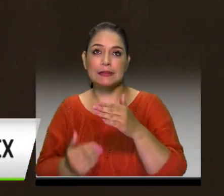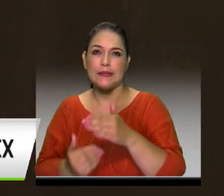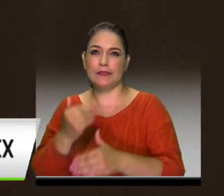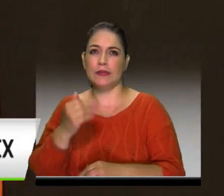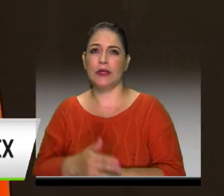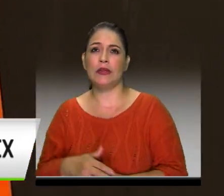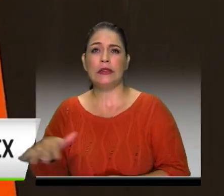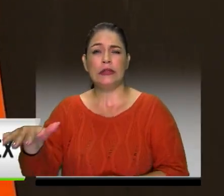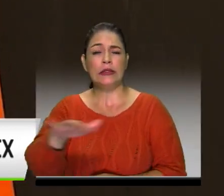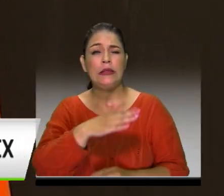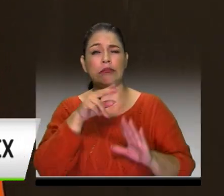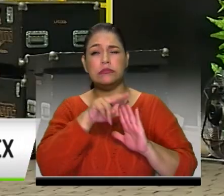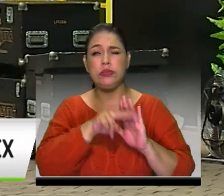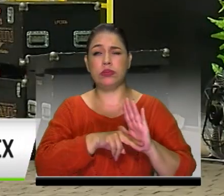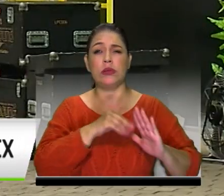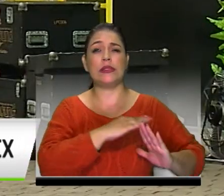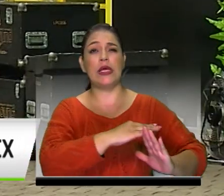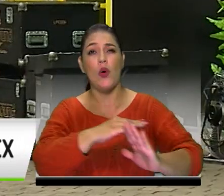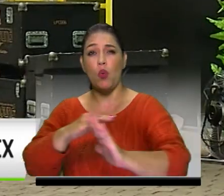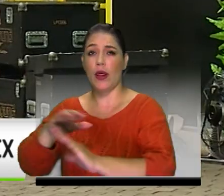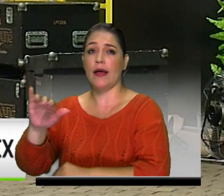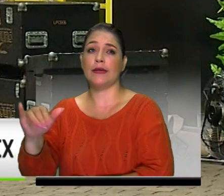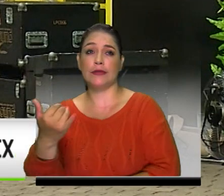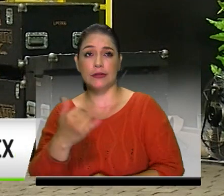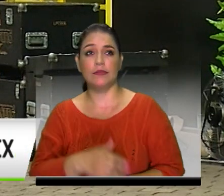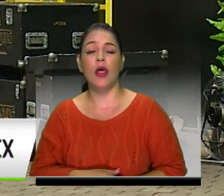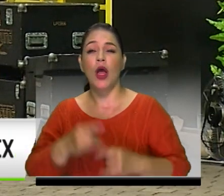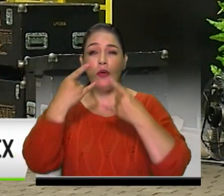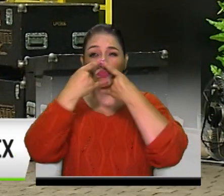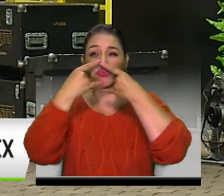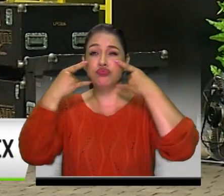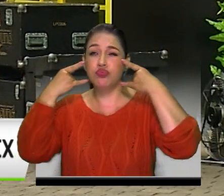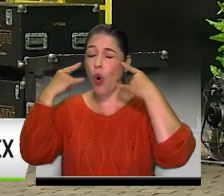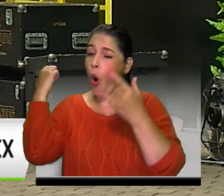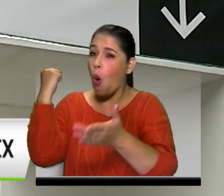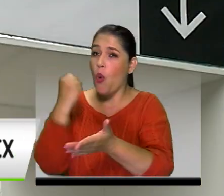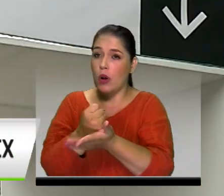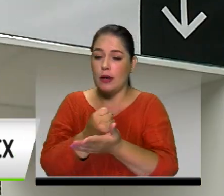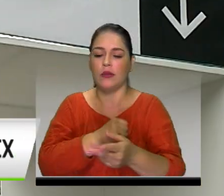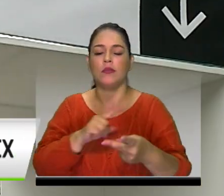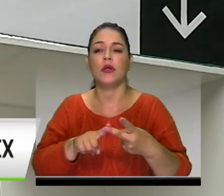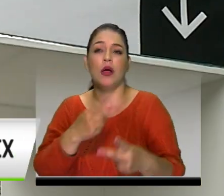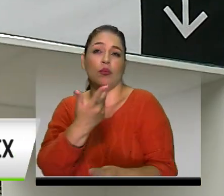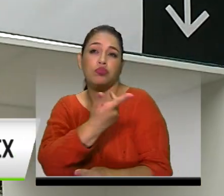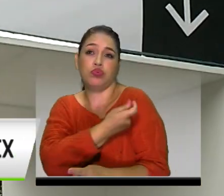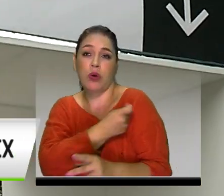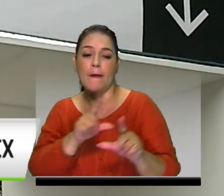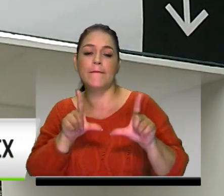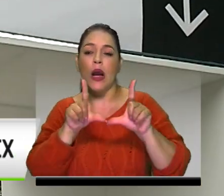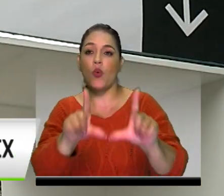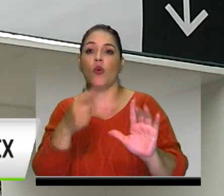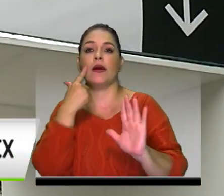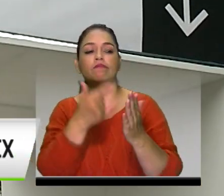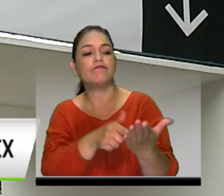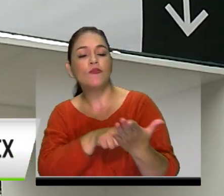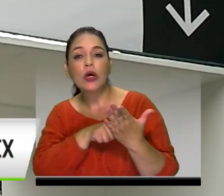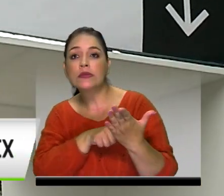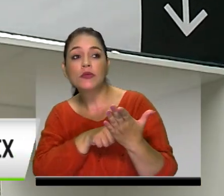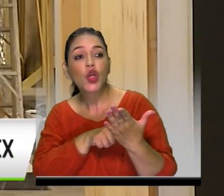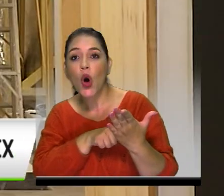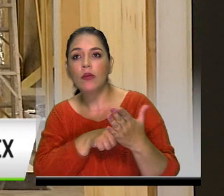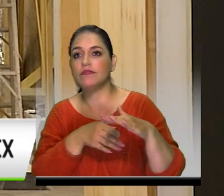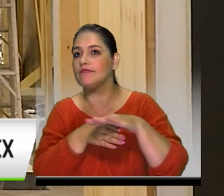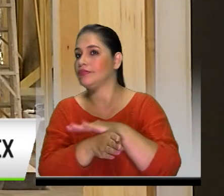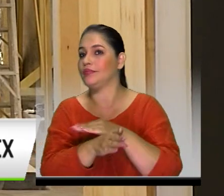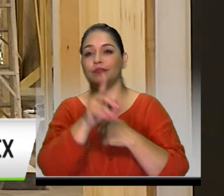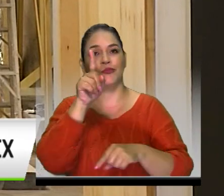estrictas medidas de bioseguridad, como la exigencia del uso obligatorio del tapabocas y del esquema completo de vacunación. Además, se